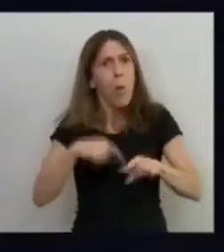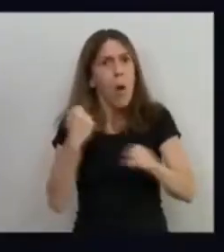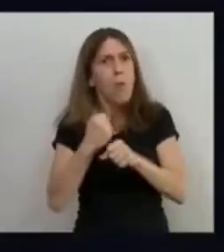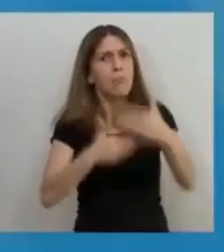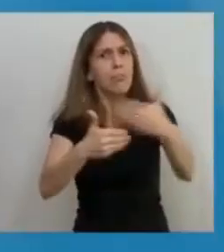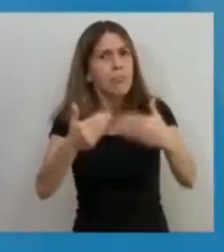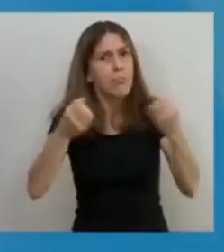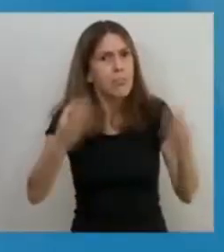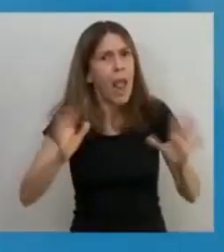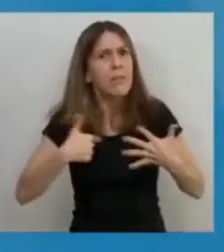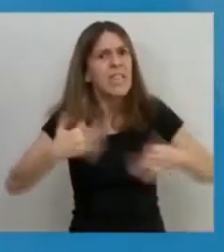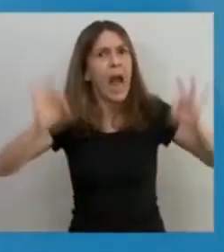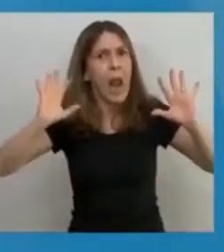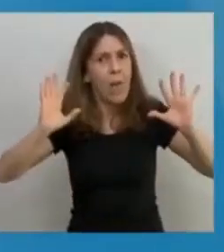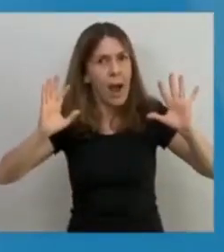siempre.